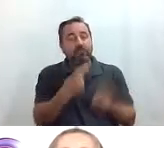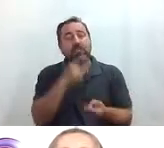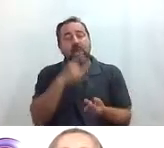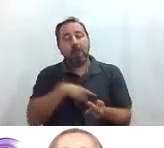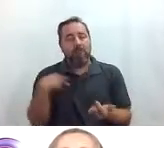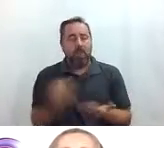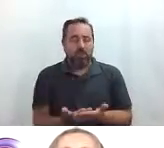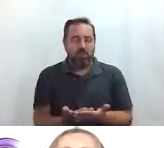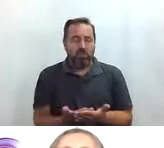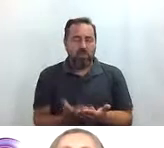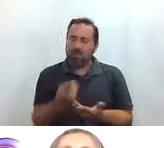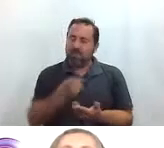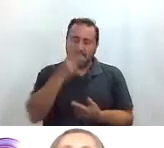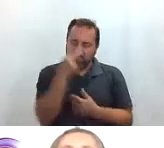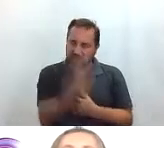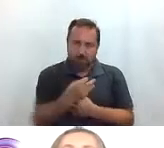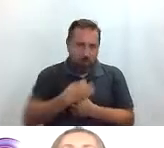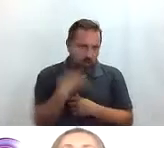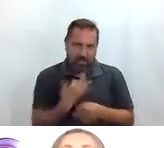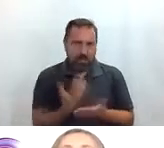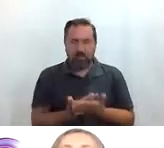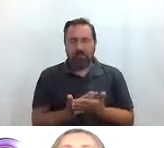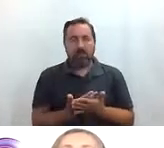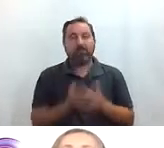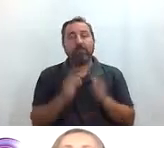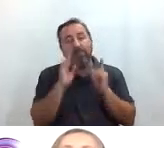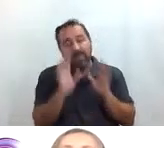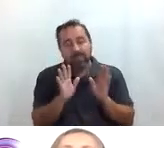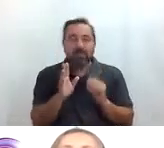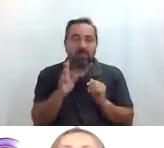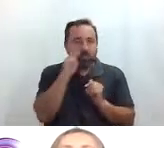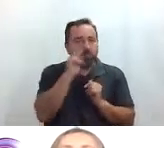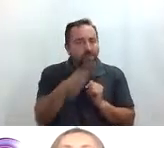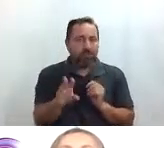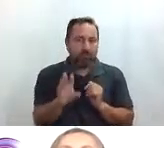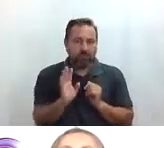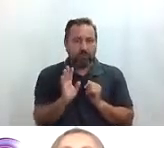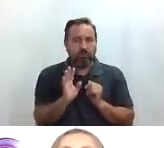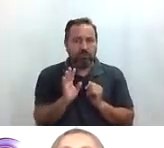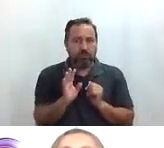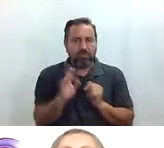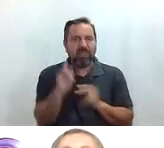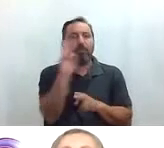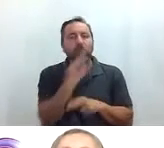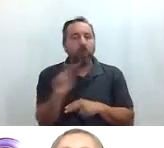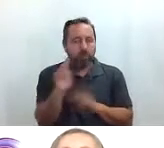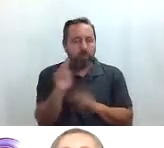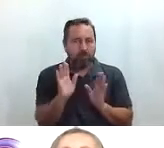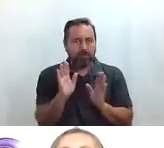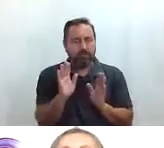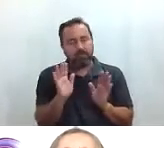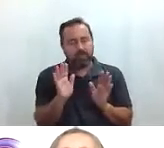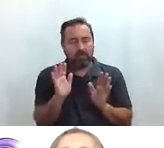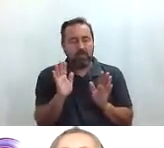no es visita obligada a ver los museos para de pintura bueno de pintura